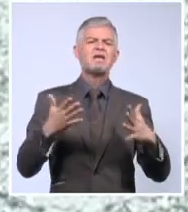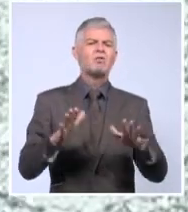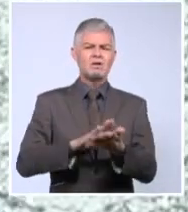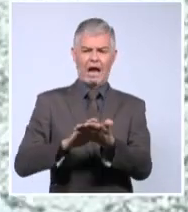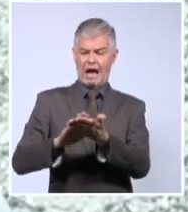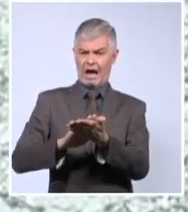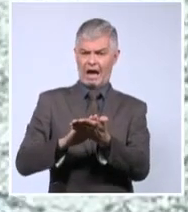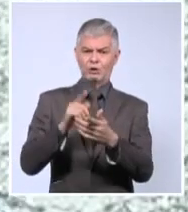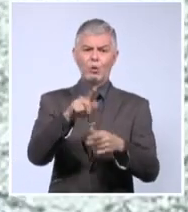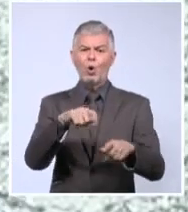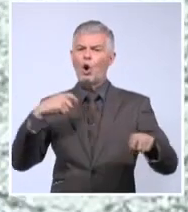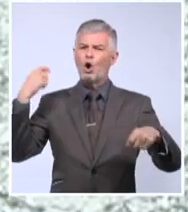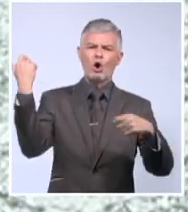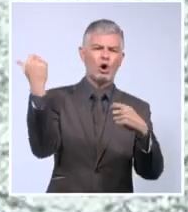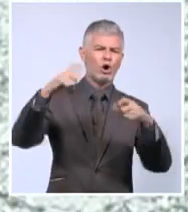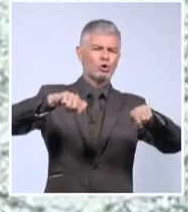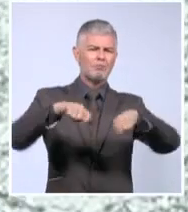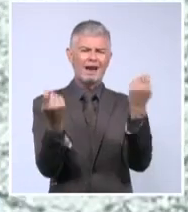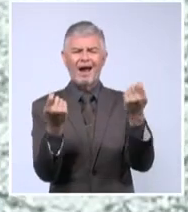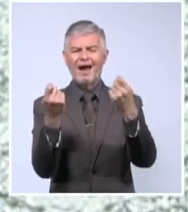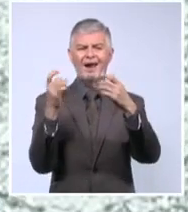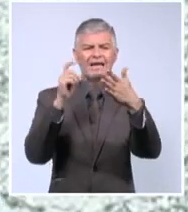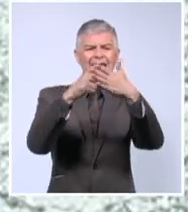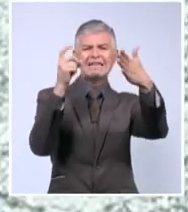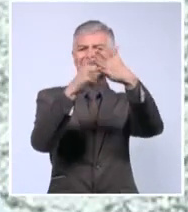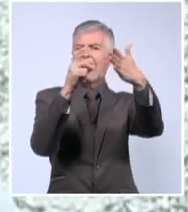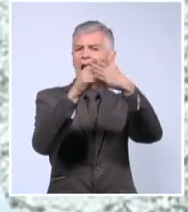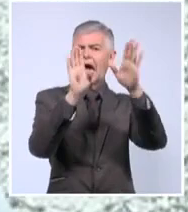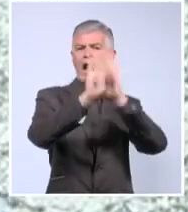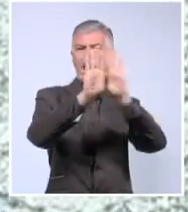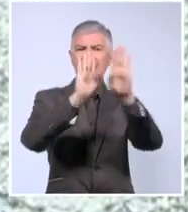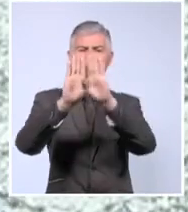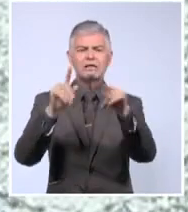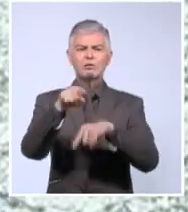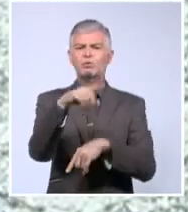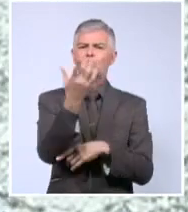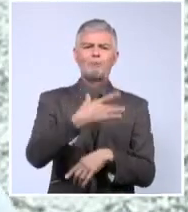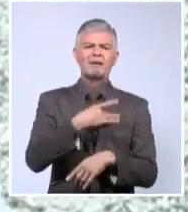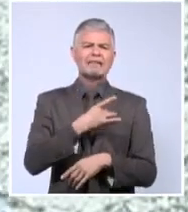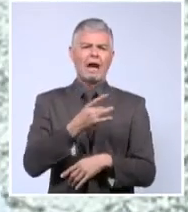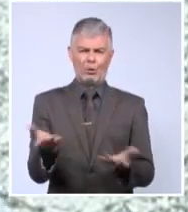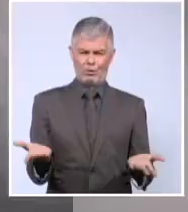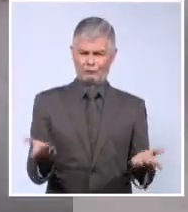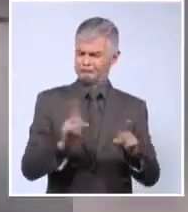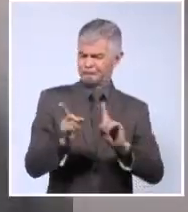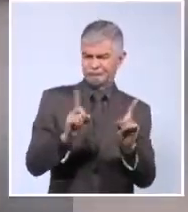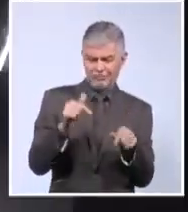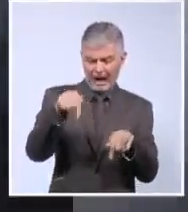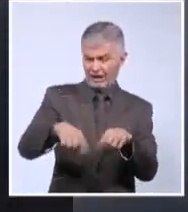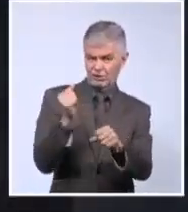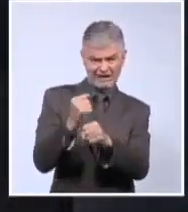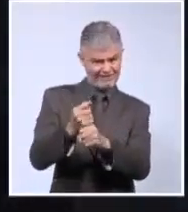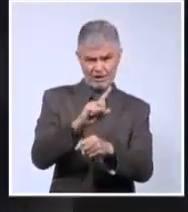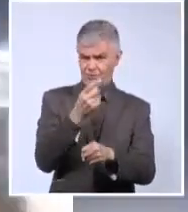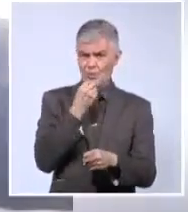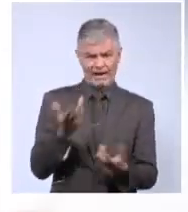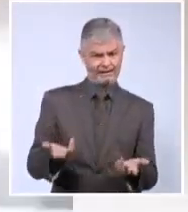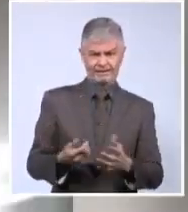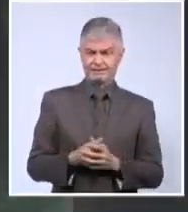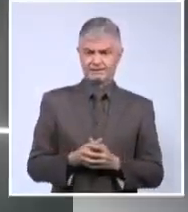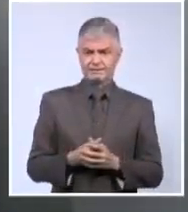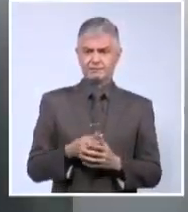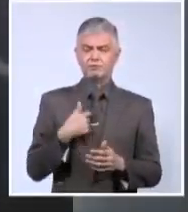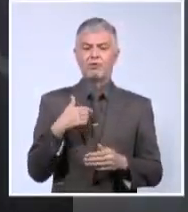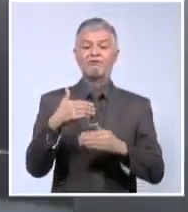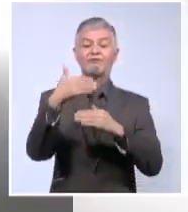romper todos los cristales de la MLC, aquí a mí tú, no, usted no es un pendejo. Y los pendejos conmigo no trabajan. Me pongo al frente del cristal